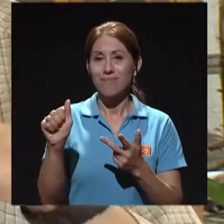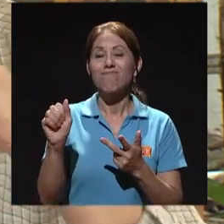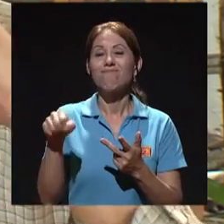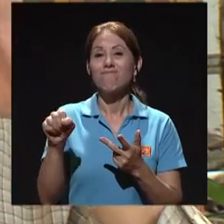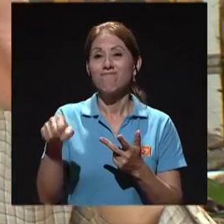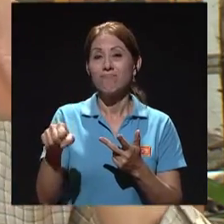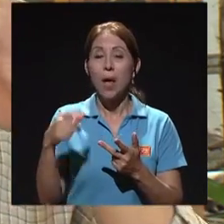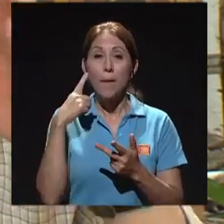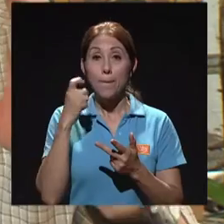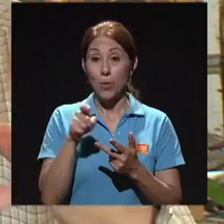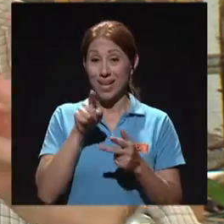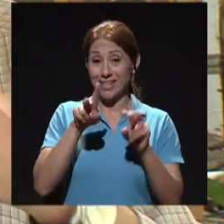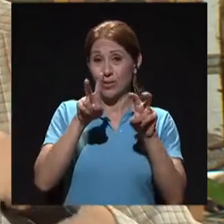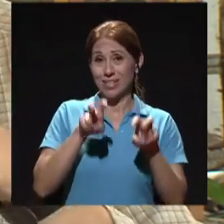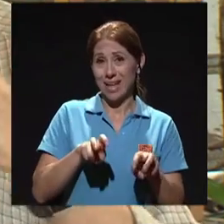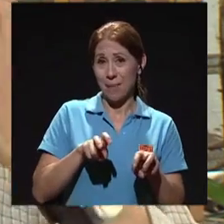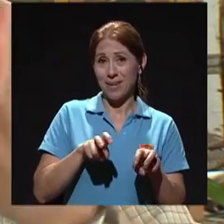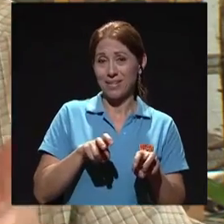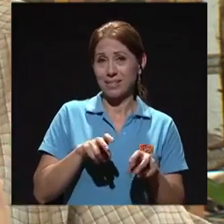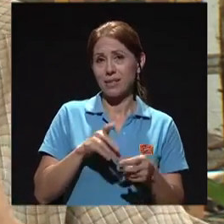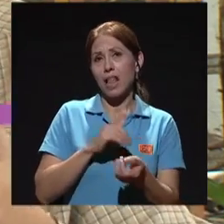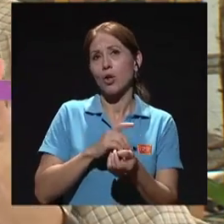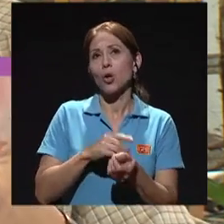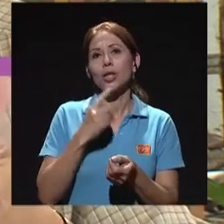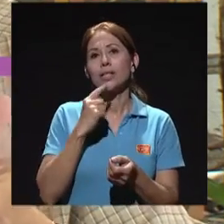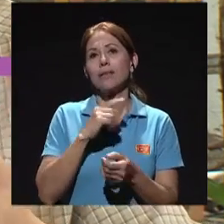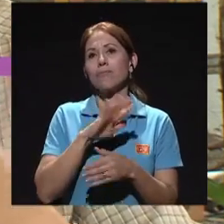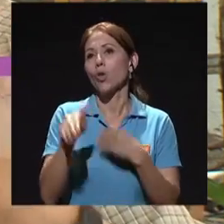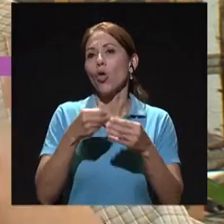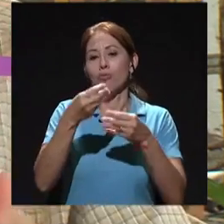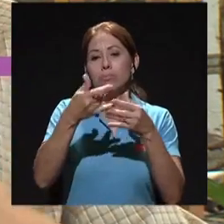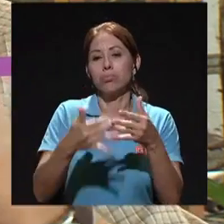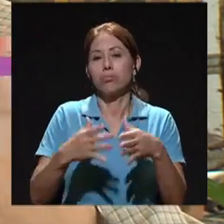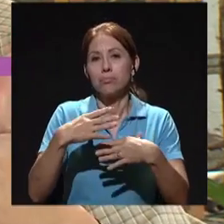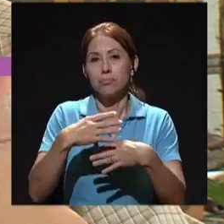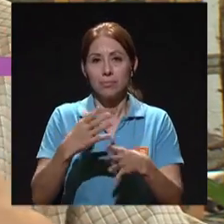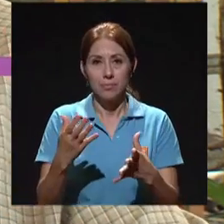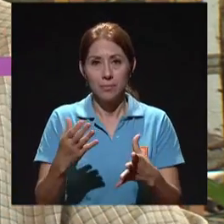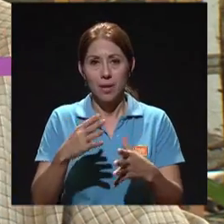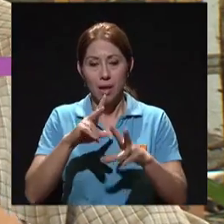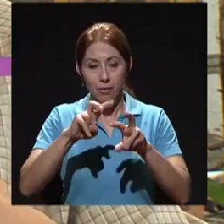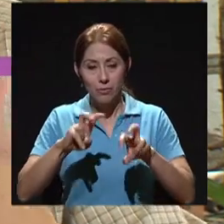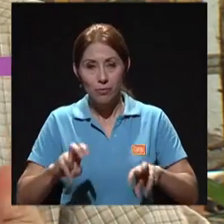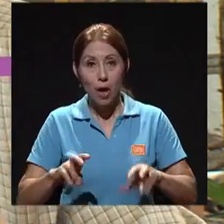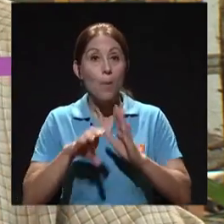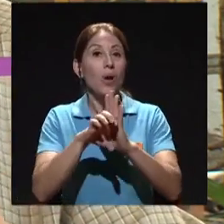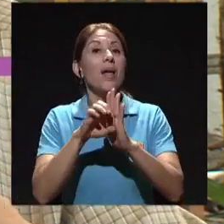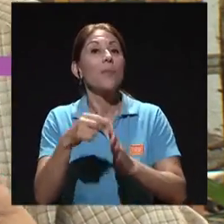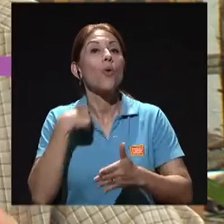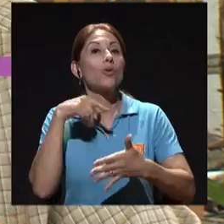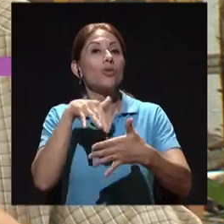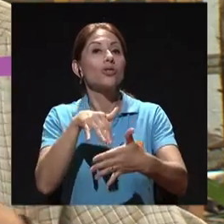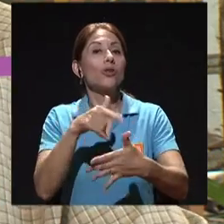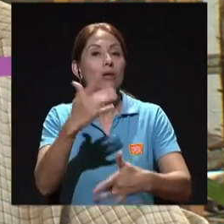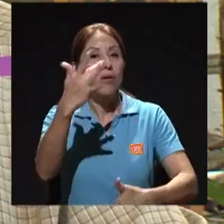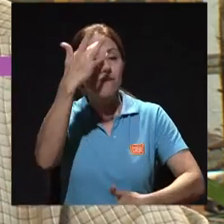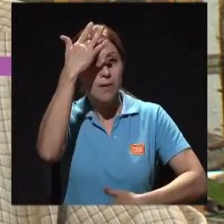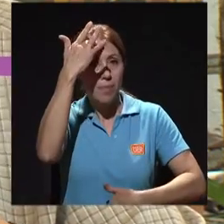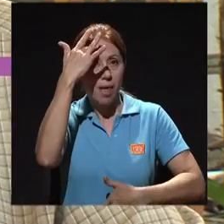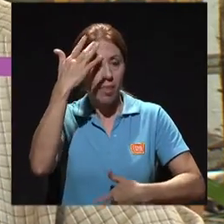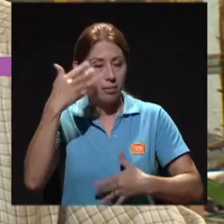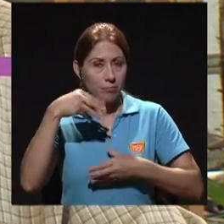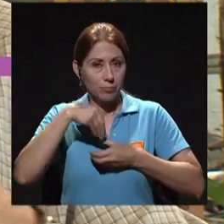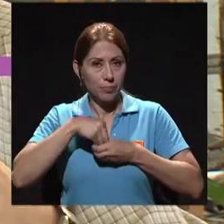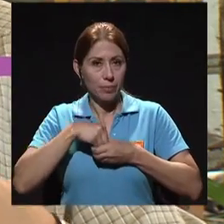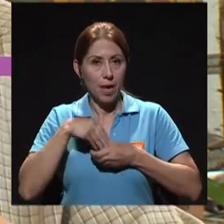porque normalmente son exámenes que el médico los manda como en paquete, ¿verdad? Cuando uno está estudiando una enfermedad metabólica, por ejemplo, la diabetes, por